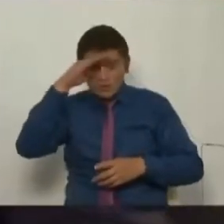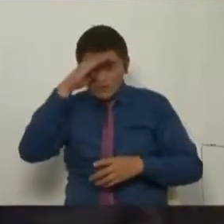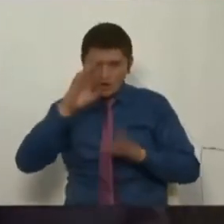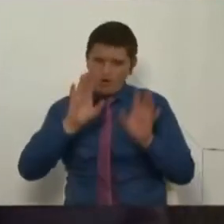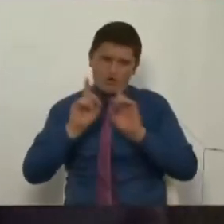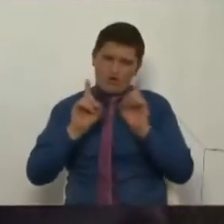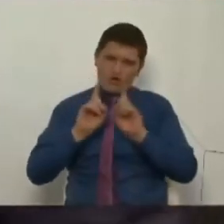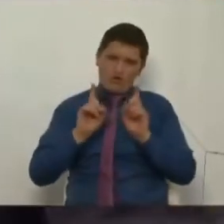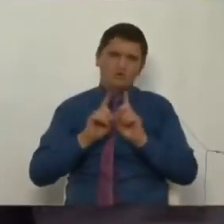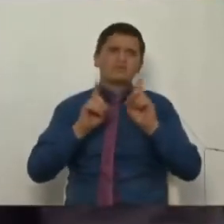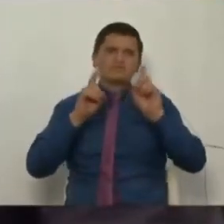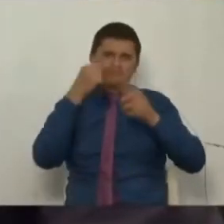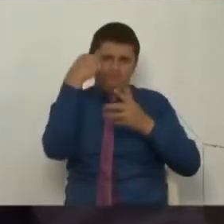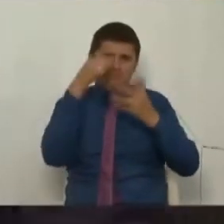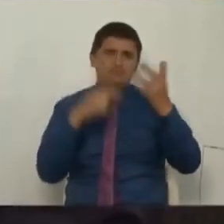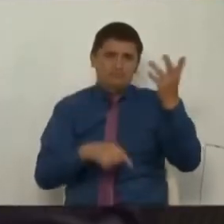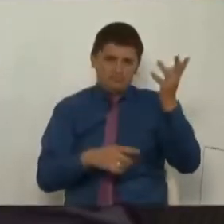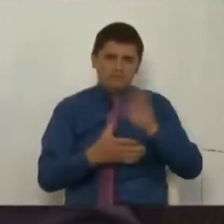Estado.